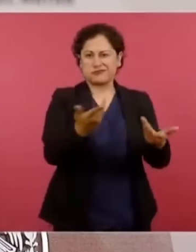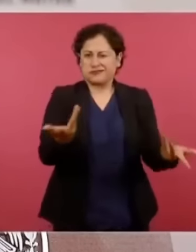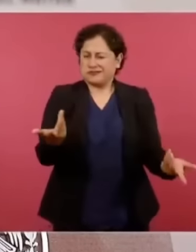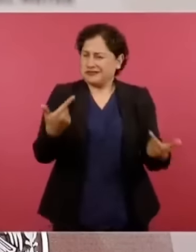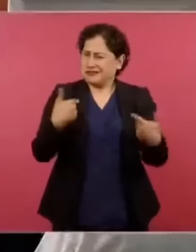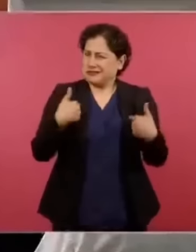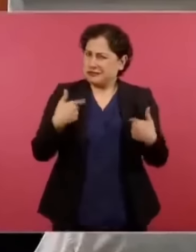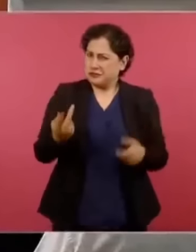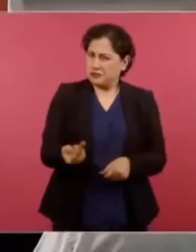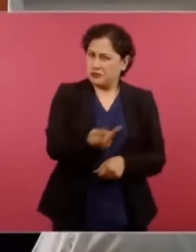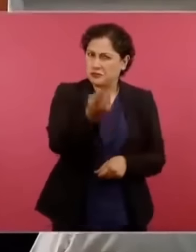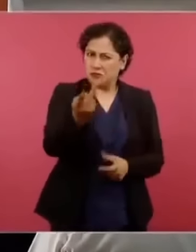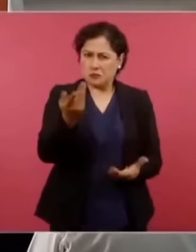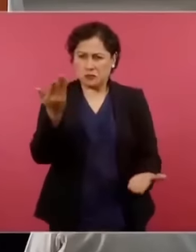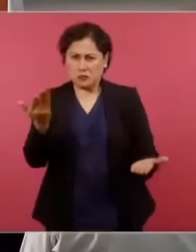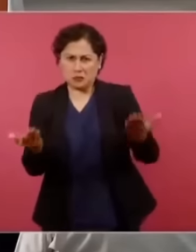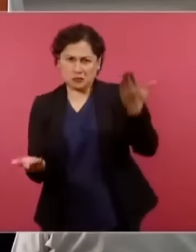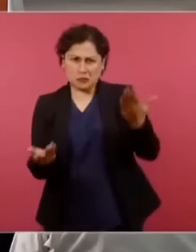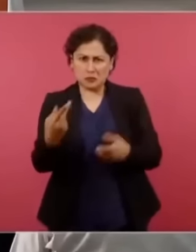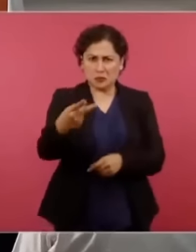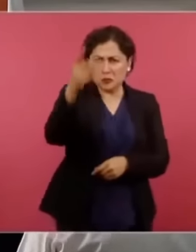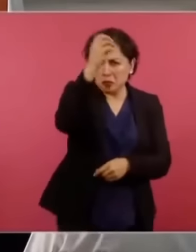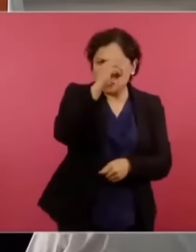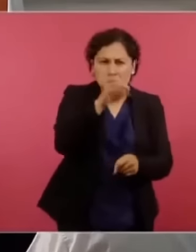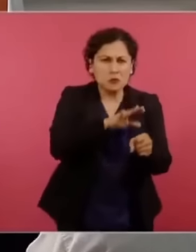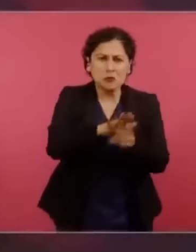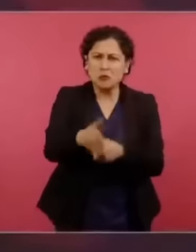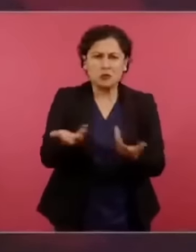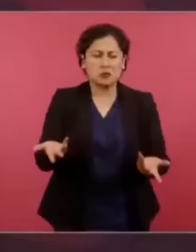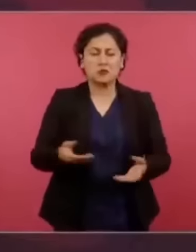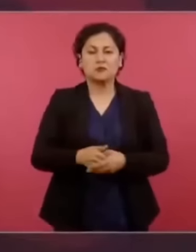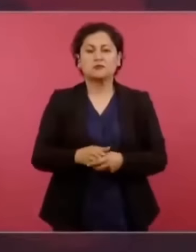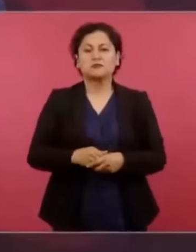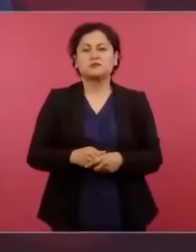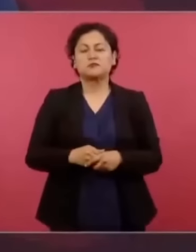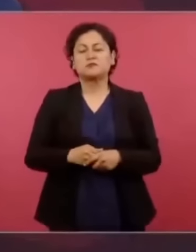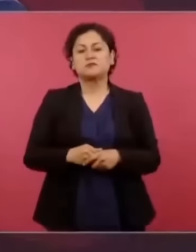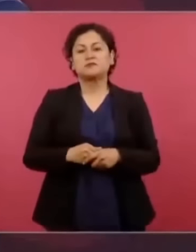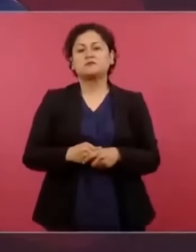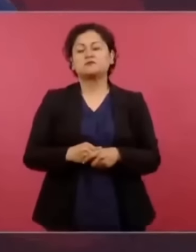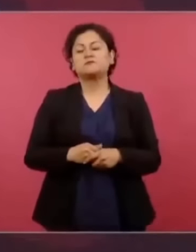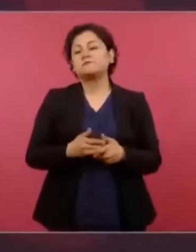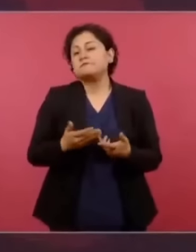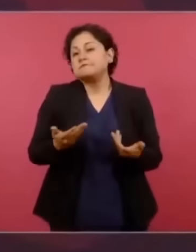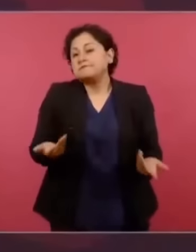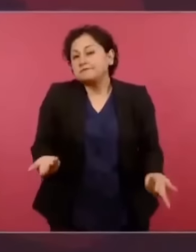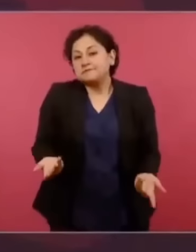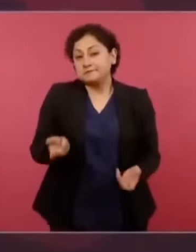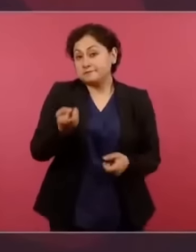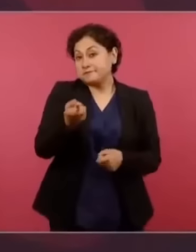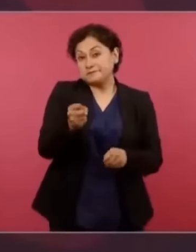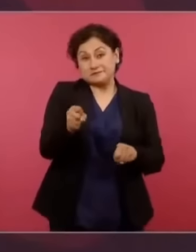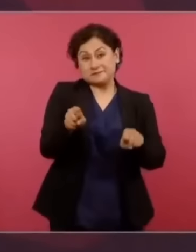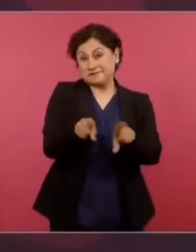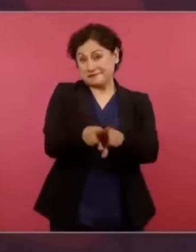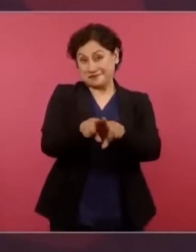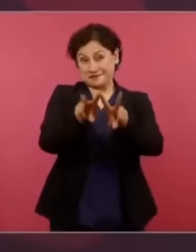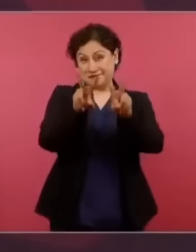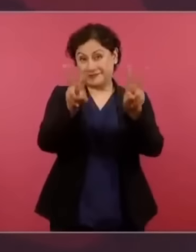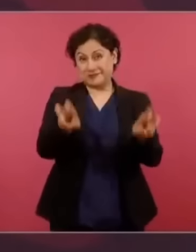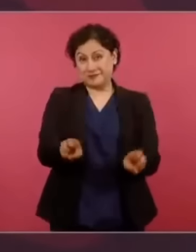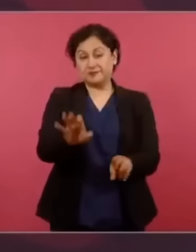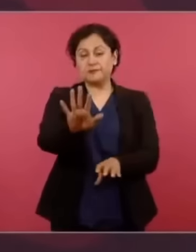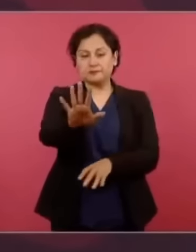momento, presidente, cuál es su reflexión. Gracias, le agradezco. Pues es parte de lo mismo, ¿no? ¿Qué